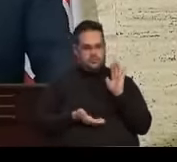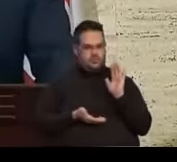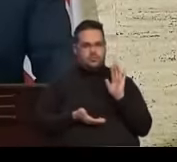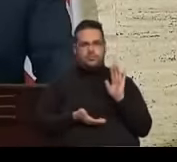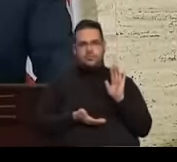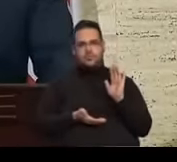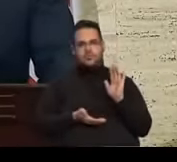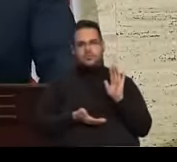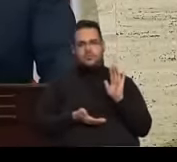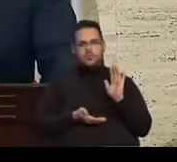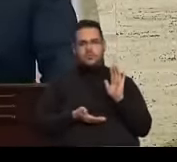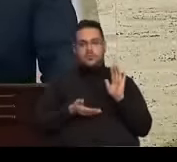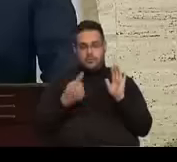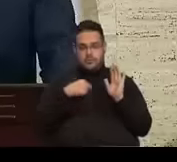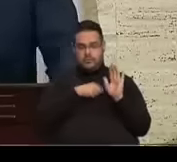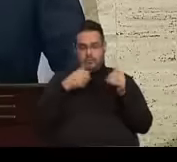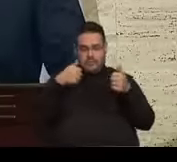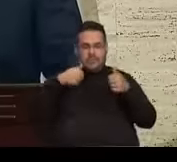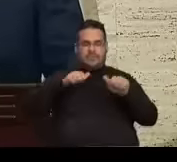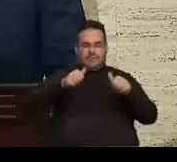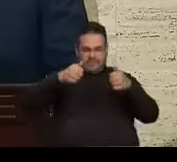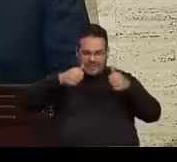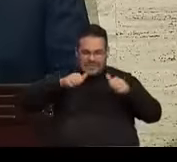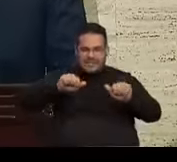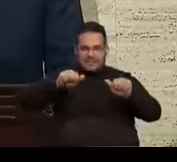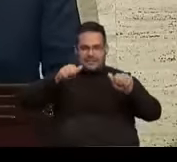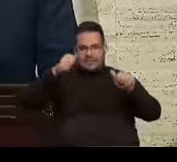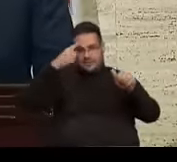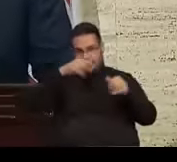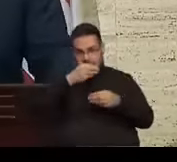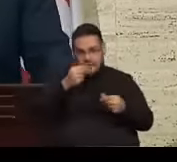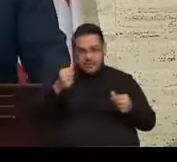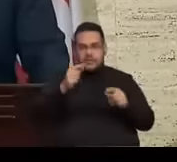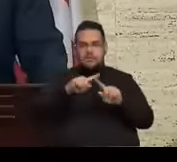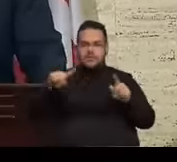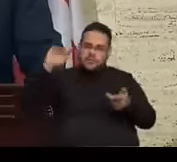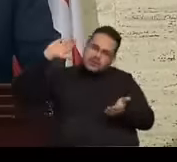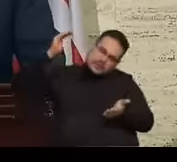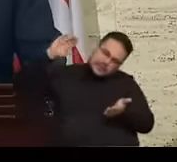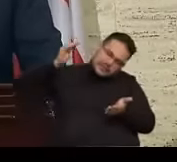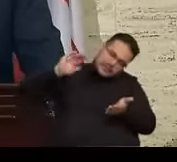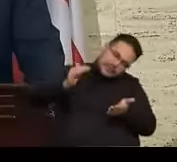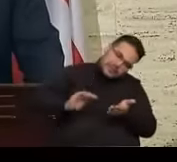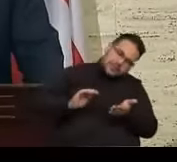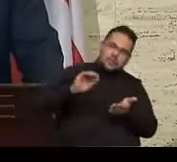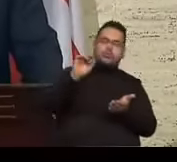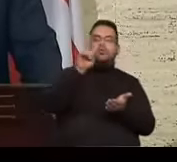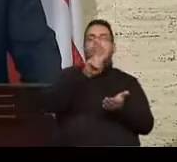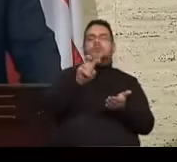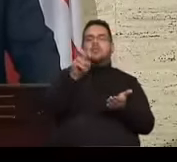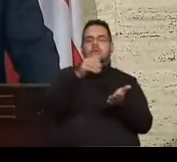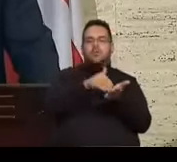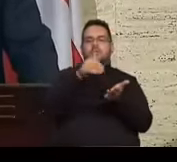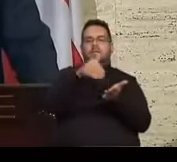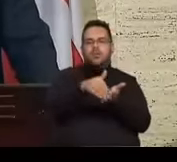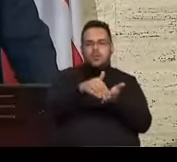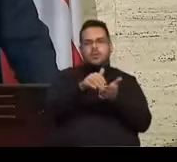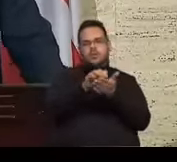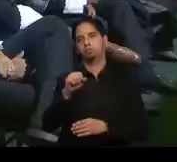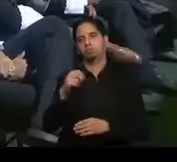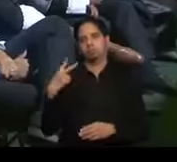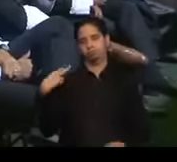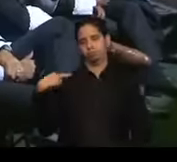varias medidas remediativas, será menor de 200 millones de dólares al terminar este año